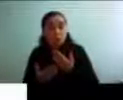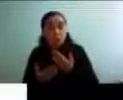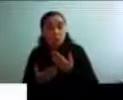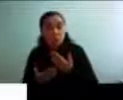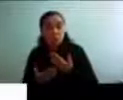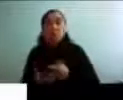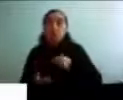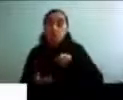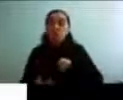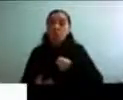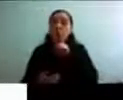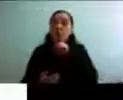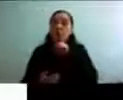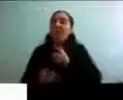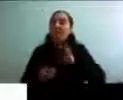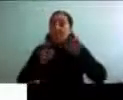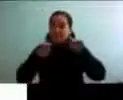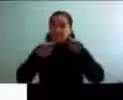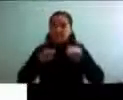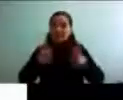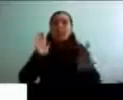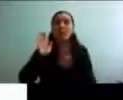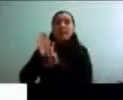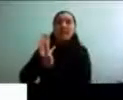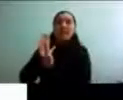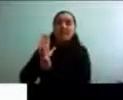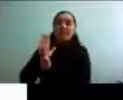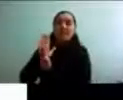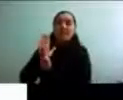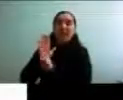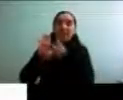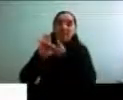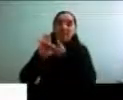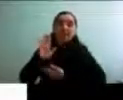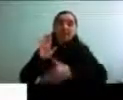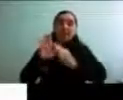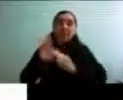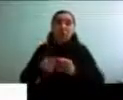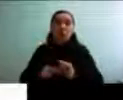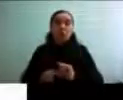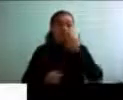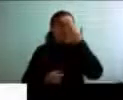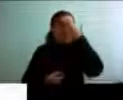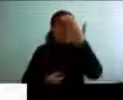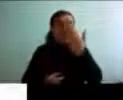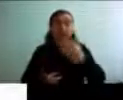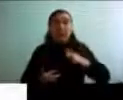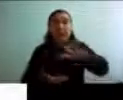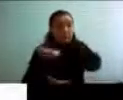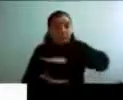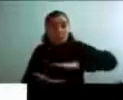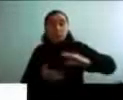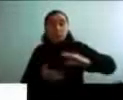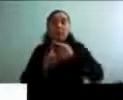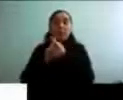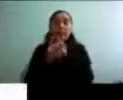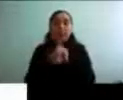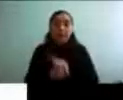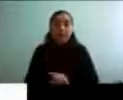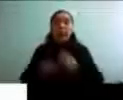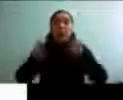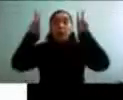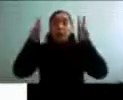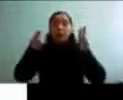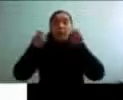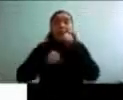propia identidad, de seguir siendo quienes somos. El enfrentar situaciones de cambio, el enfrentar los temas del envejecer,